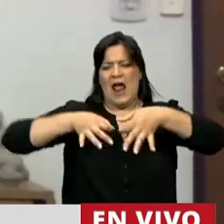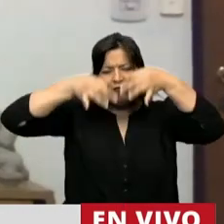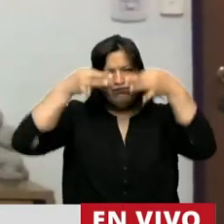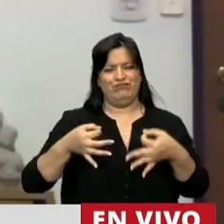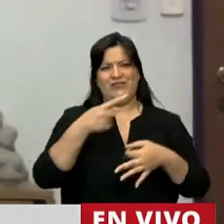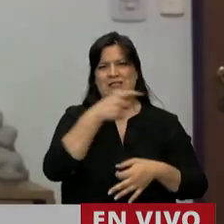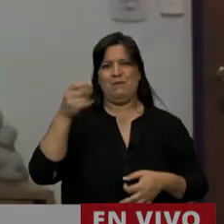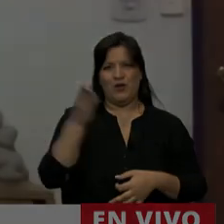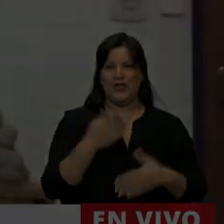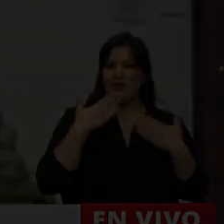señor presidente. Gracias, diputada.